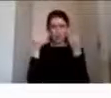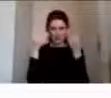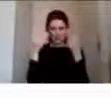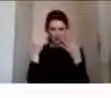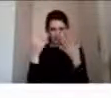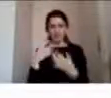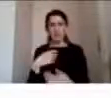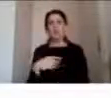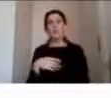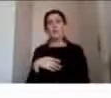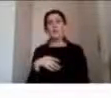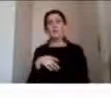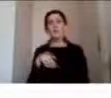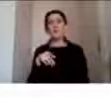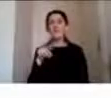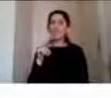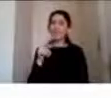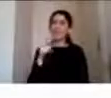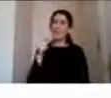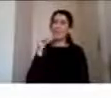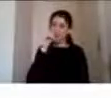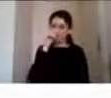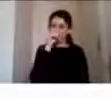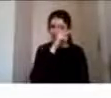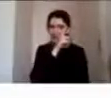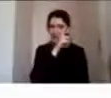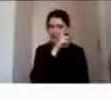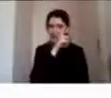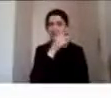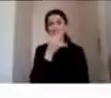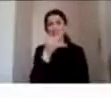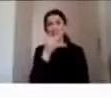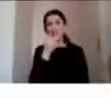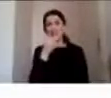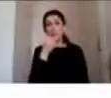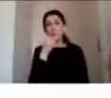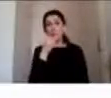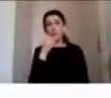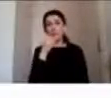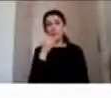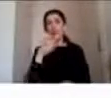de alta demanda es más probable que se presente también fatiga cognitiva